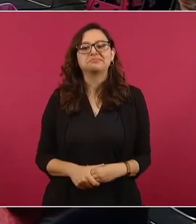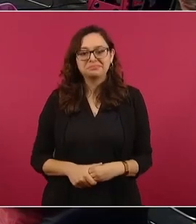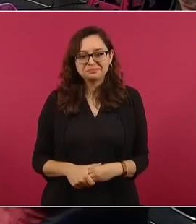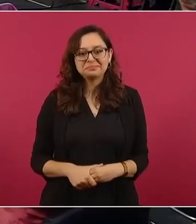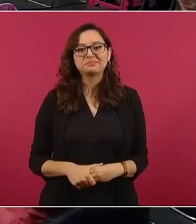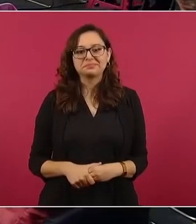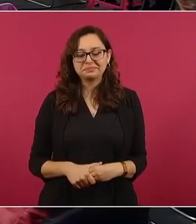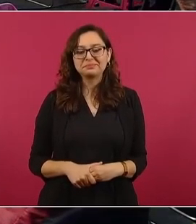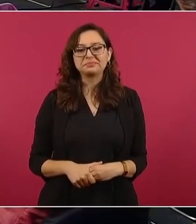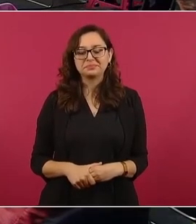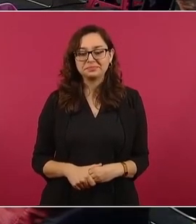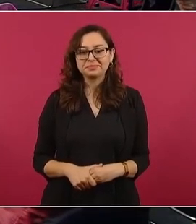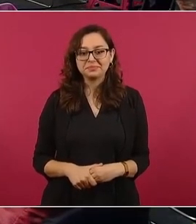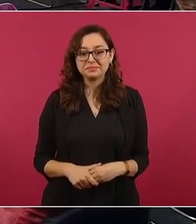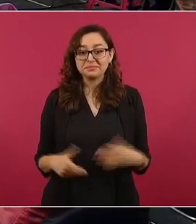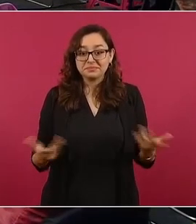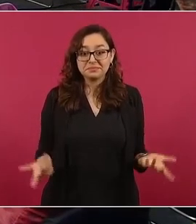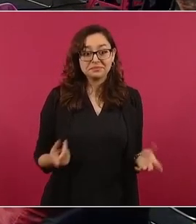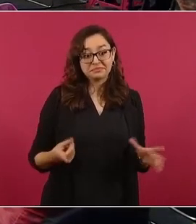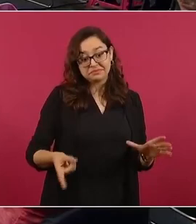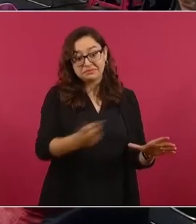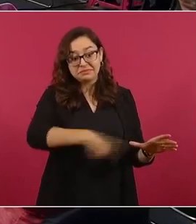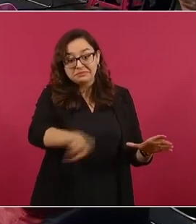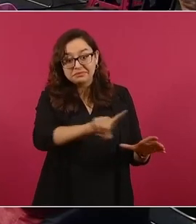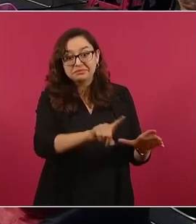periodismo convencional,